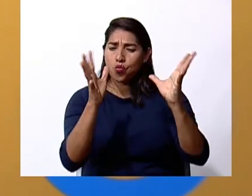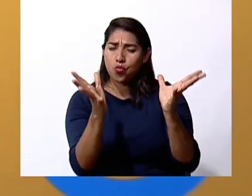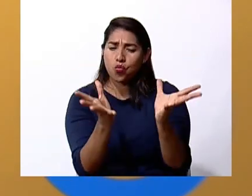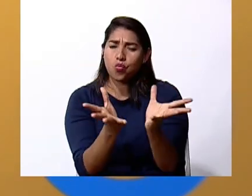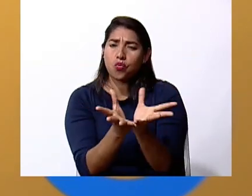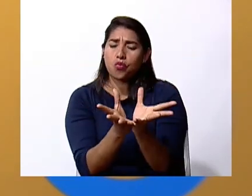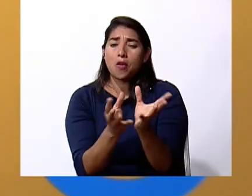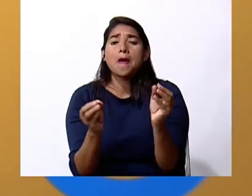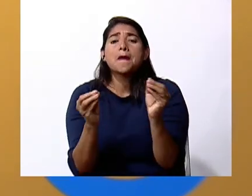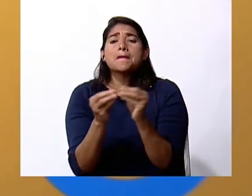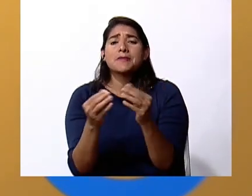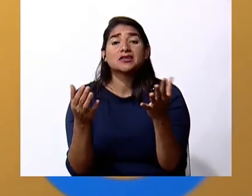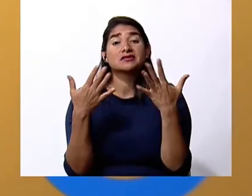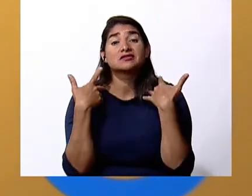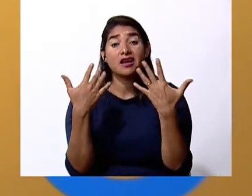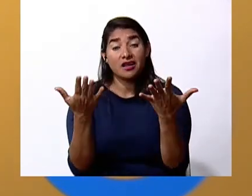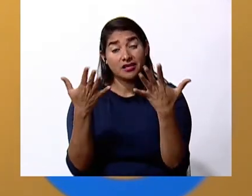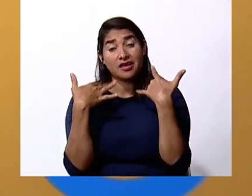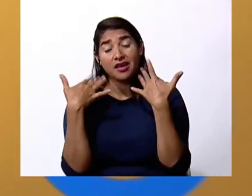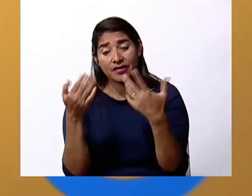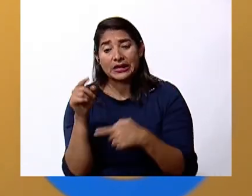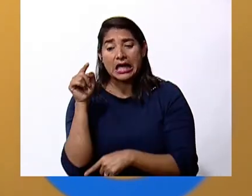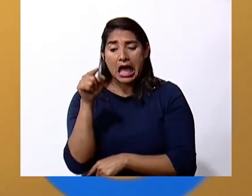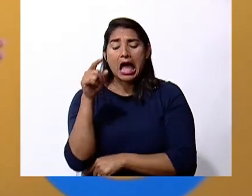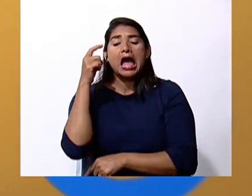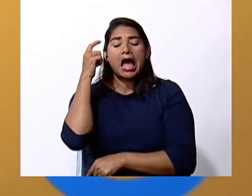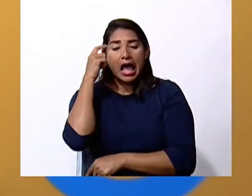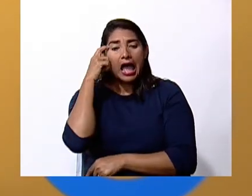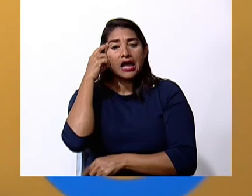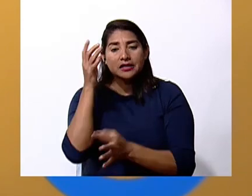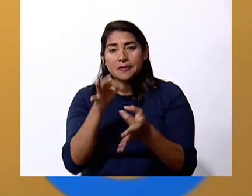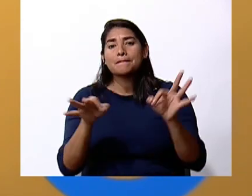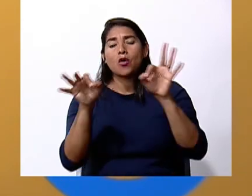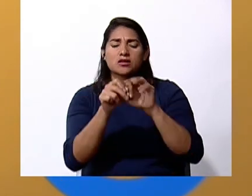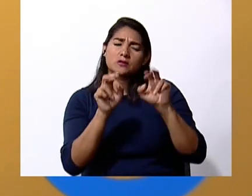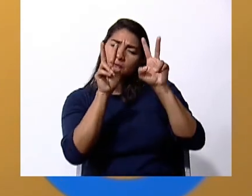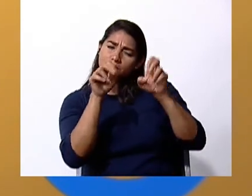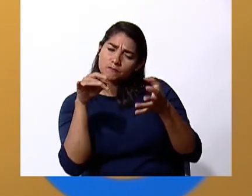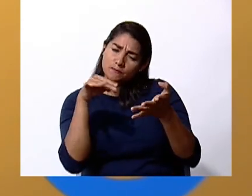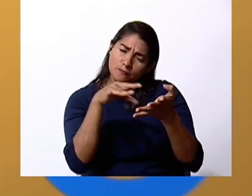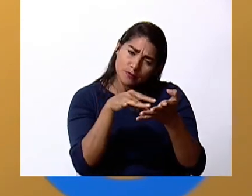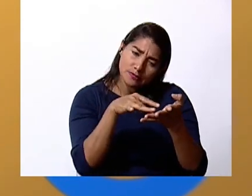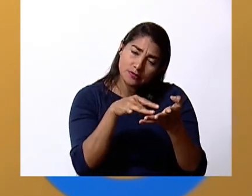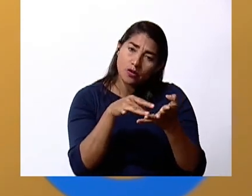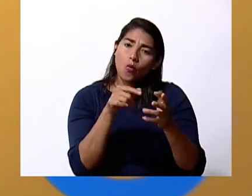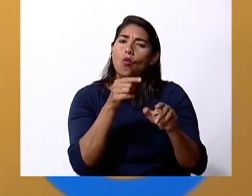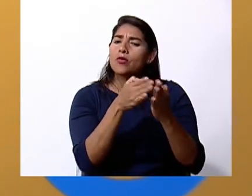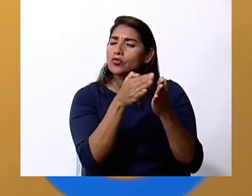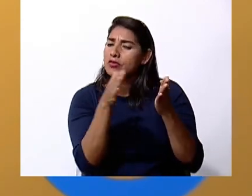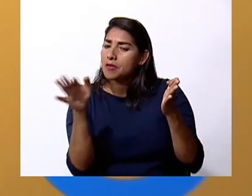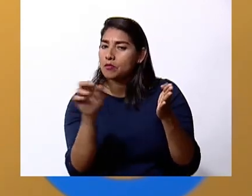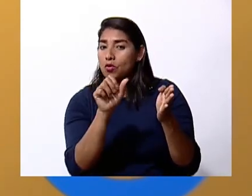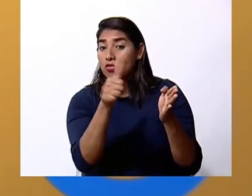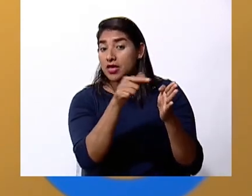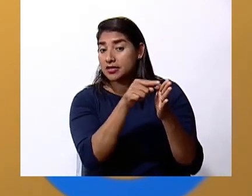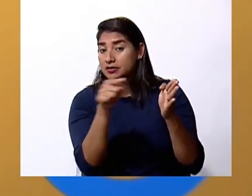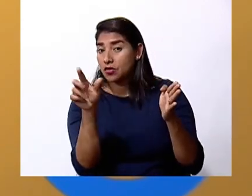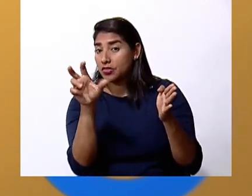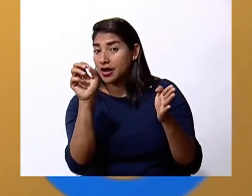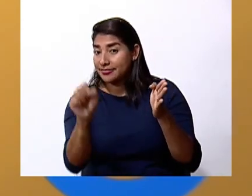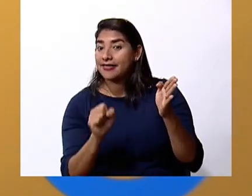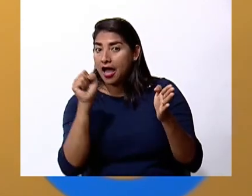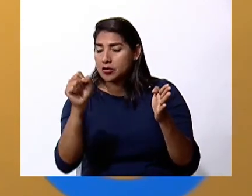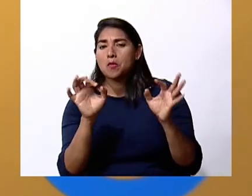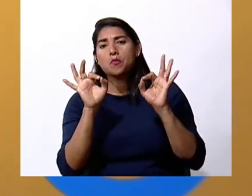vuelto un poquitito más caliente eso por eso es que el estudio se da entre 10 y 30 años muy bien